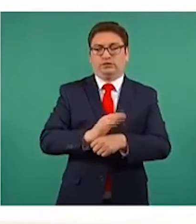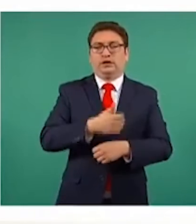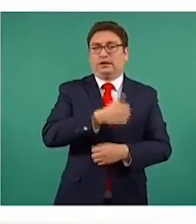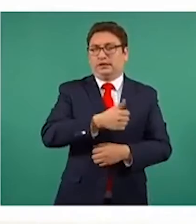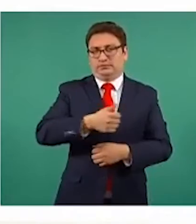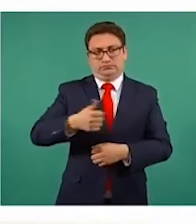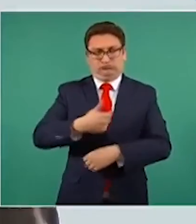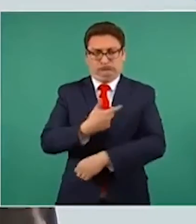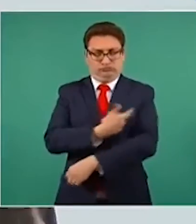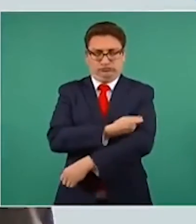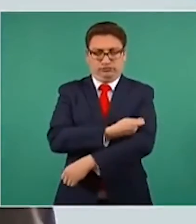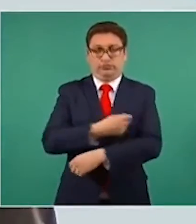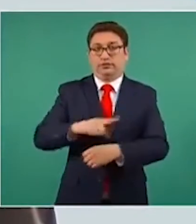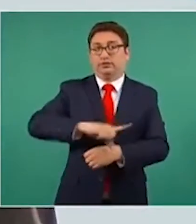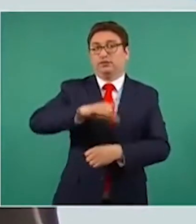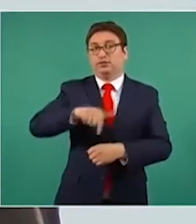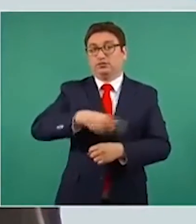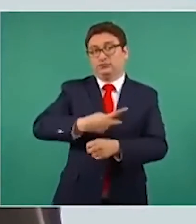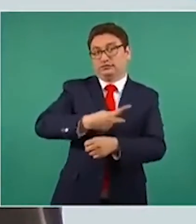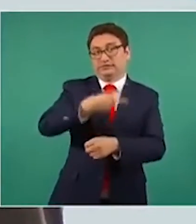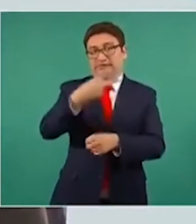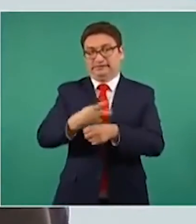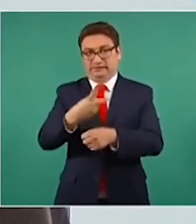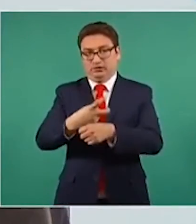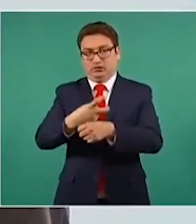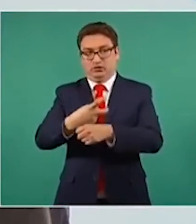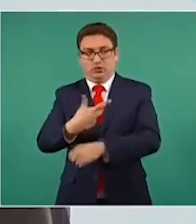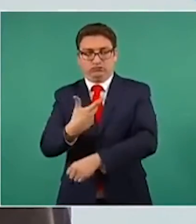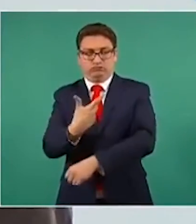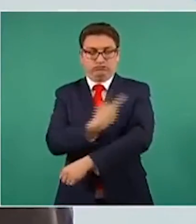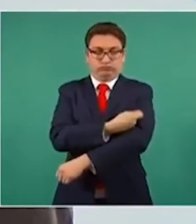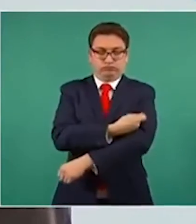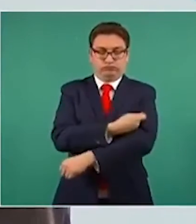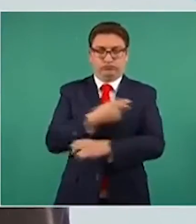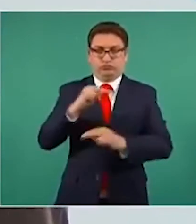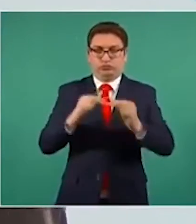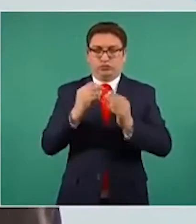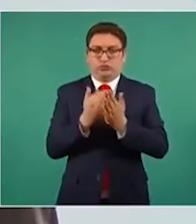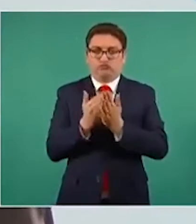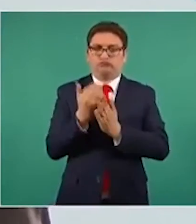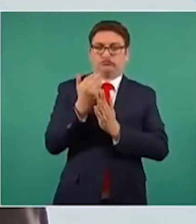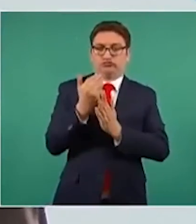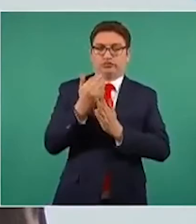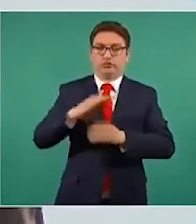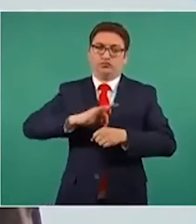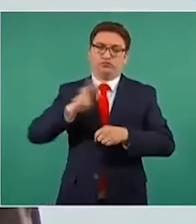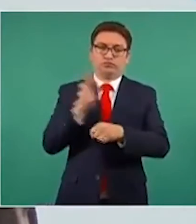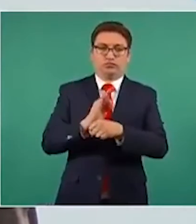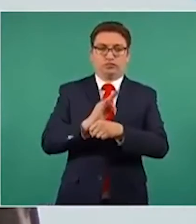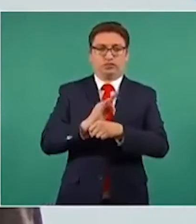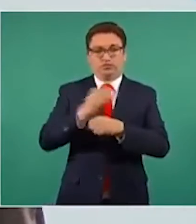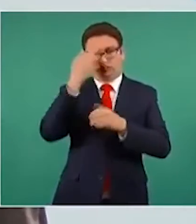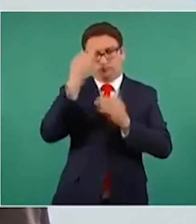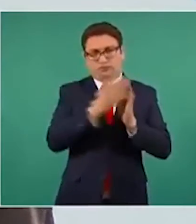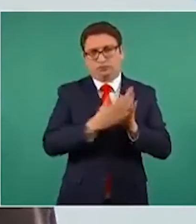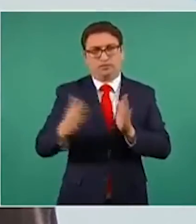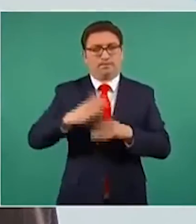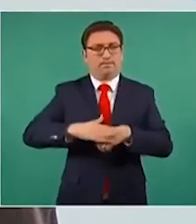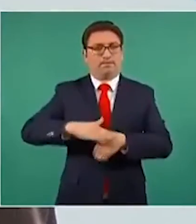y la segunda dosis lo que ayuda es a subir esa protección y a que la protección sea más duradera.